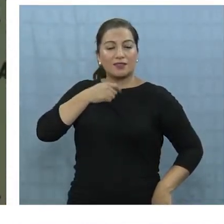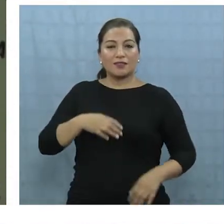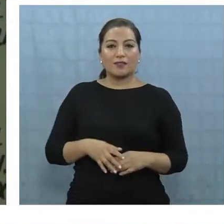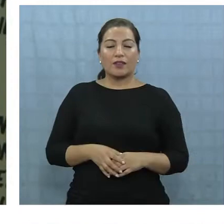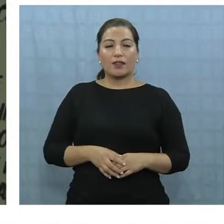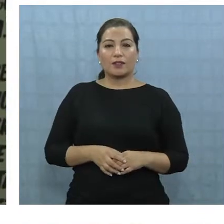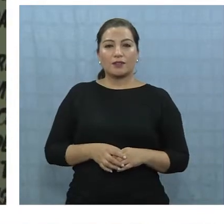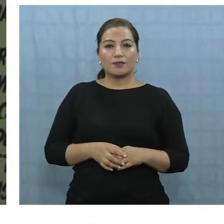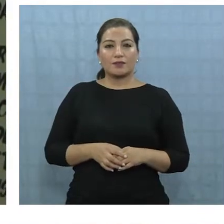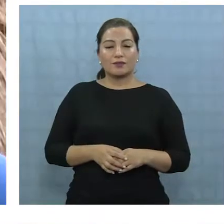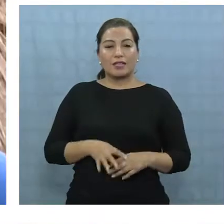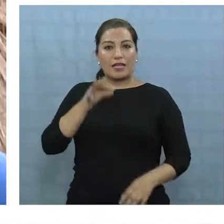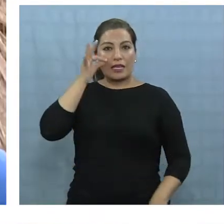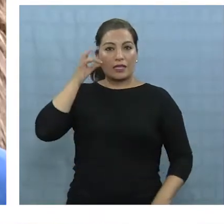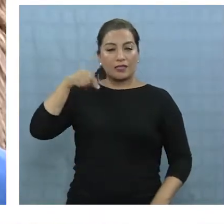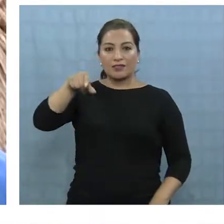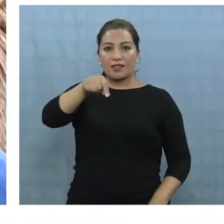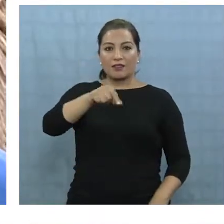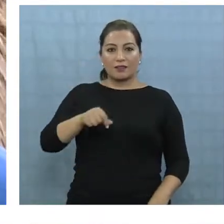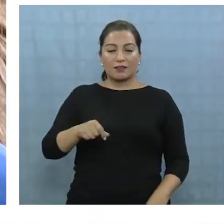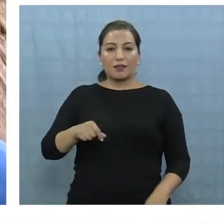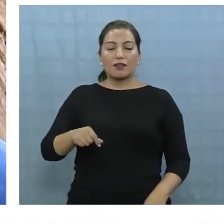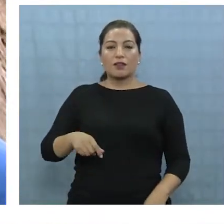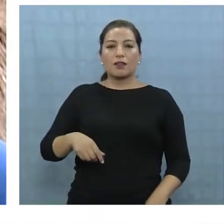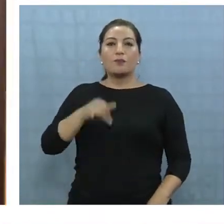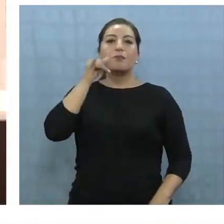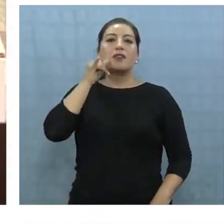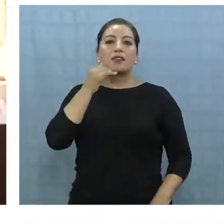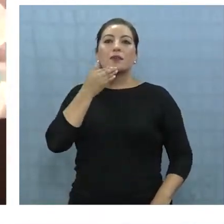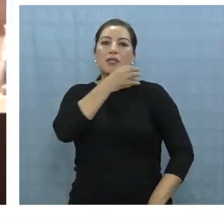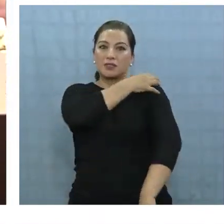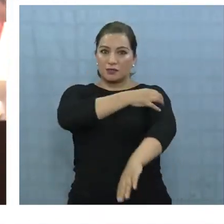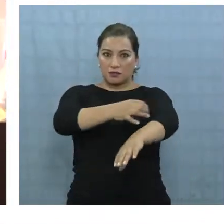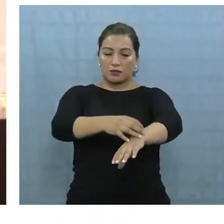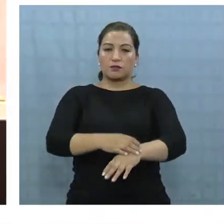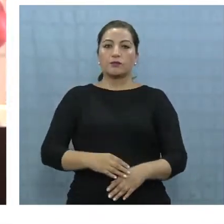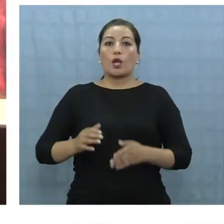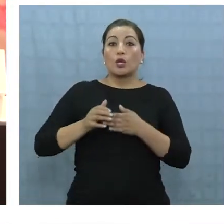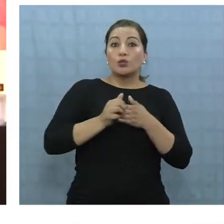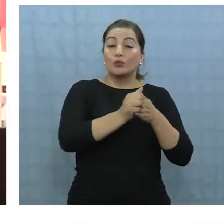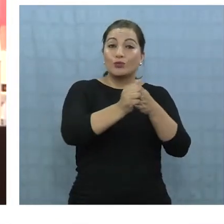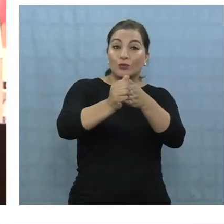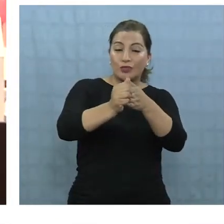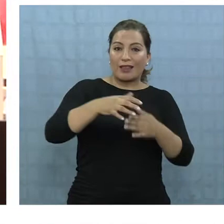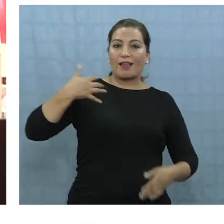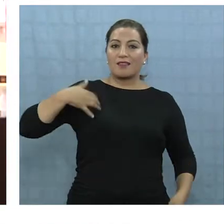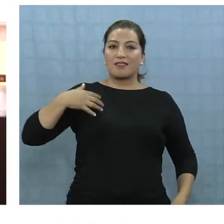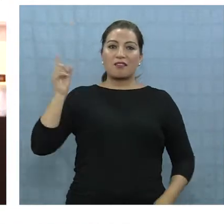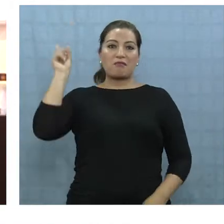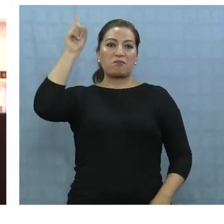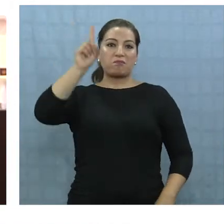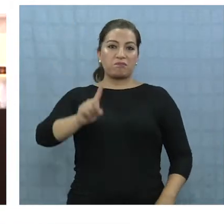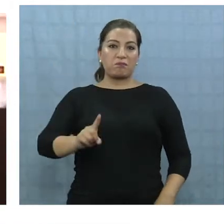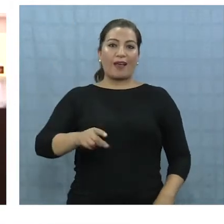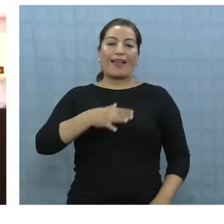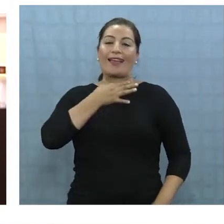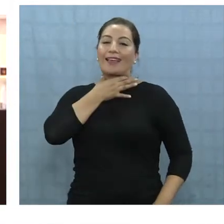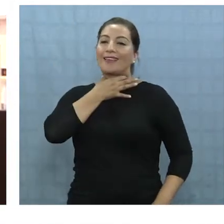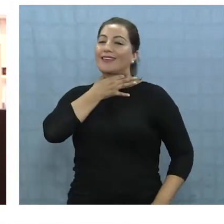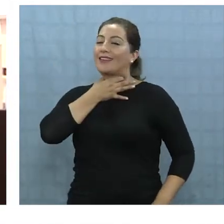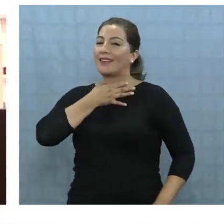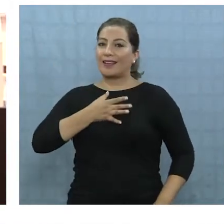mineral para Iquique y para Chile. Turistas argentinos visitan el museo y quedan